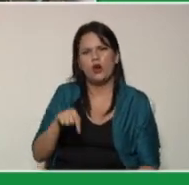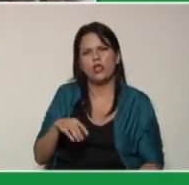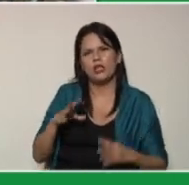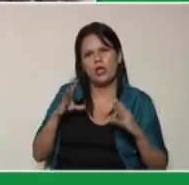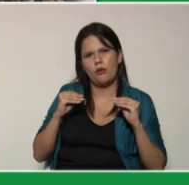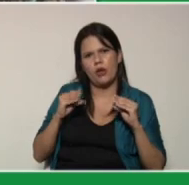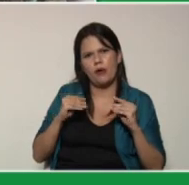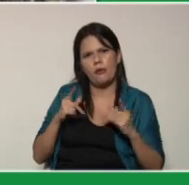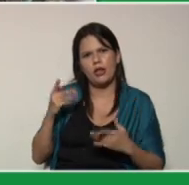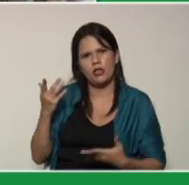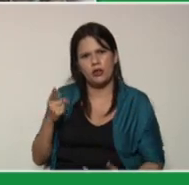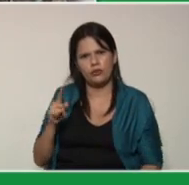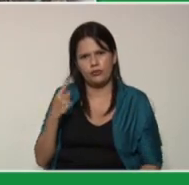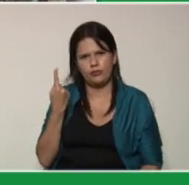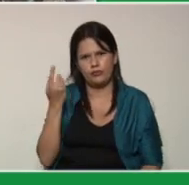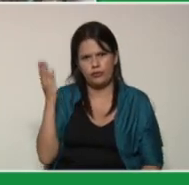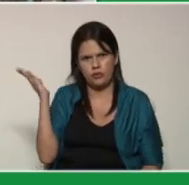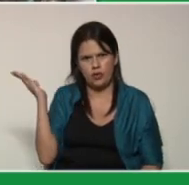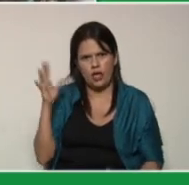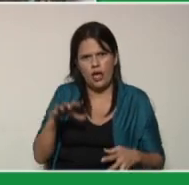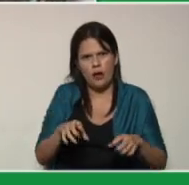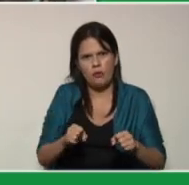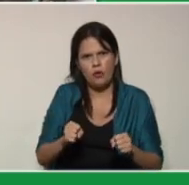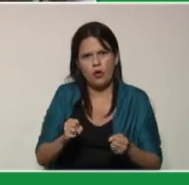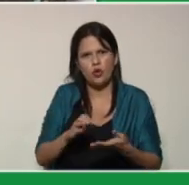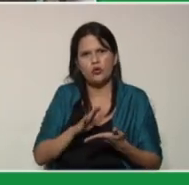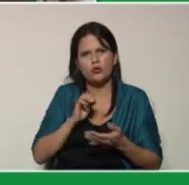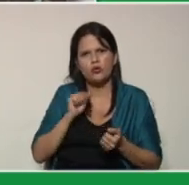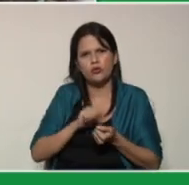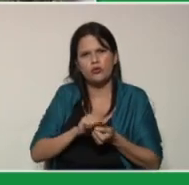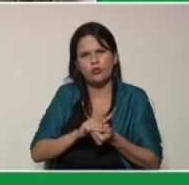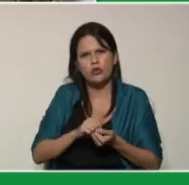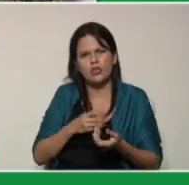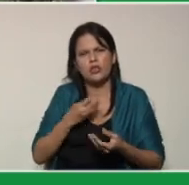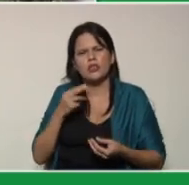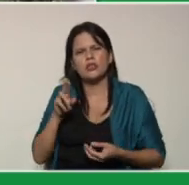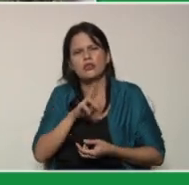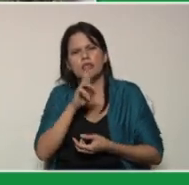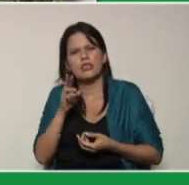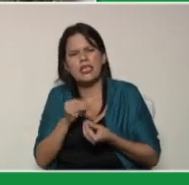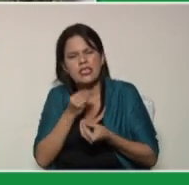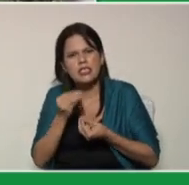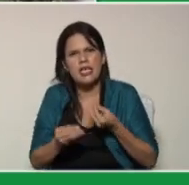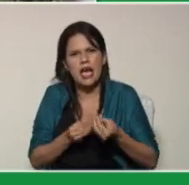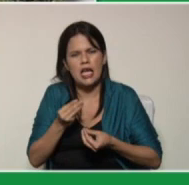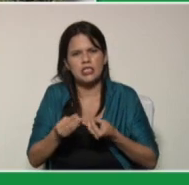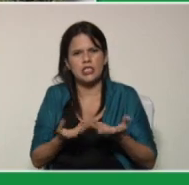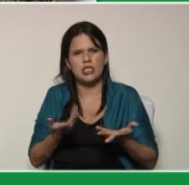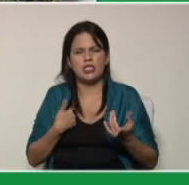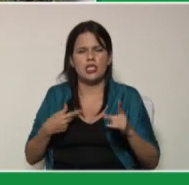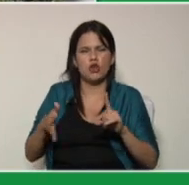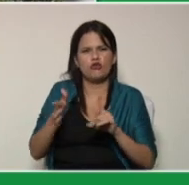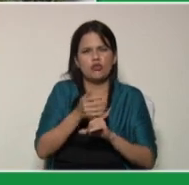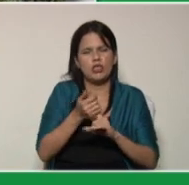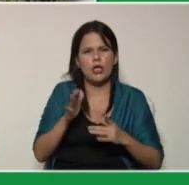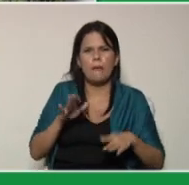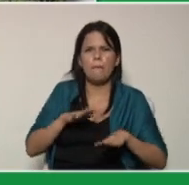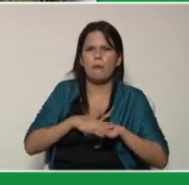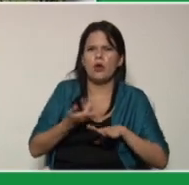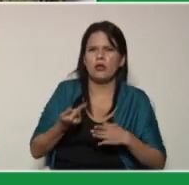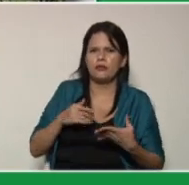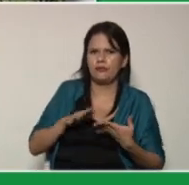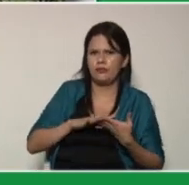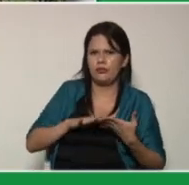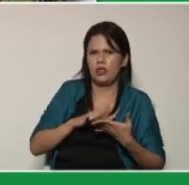el bocachi es un abono sólido que obtenemos a través de la fermentación este abono es muy fácil de conseguir ya que el resultado lo